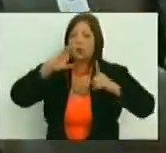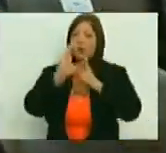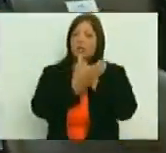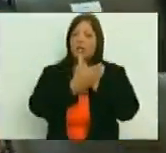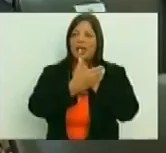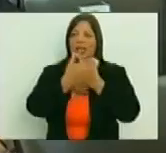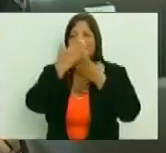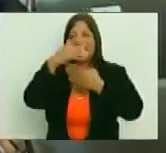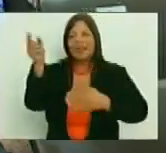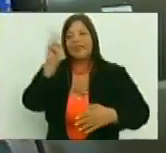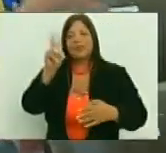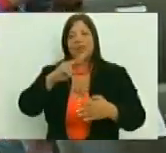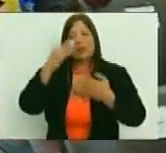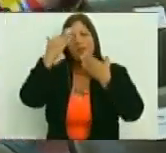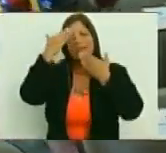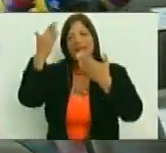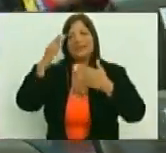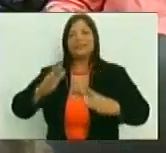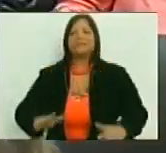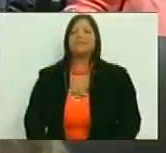cultural venezolana muchas gracias